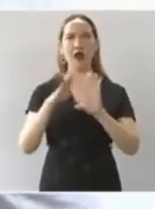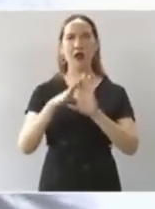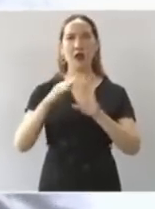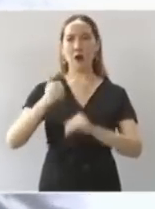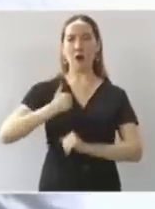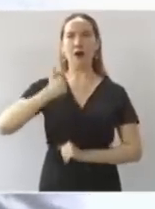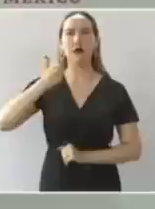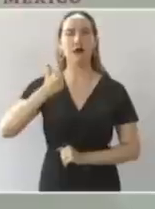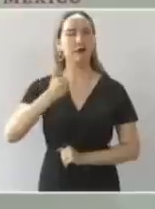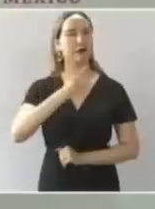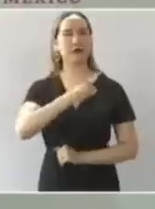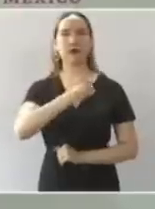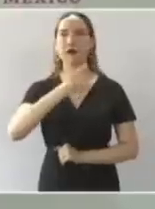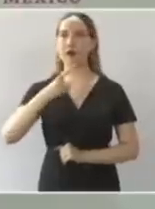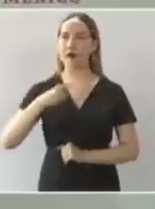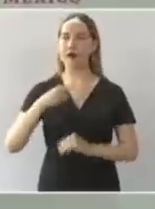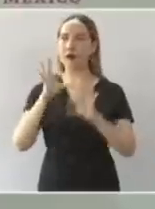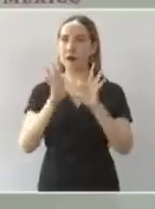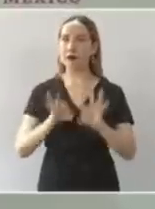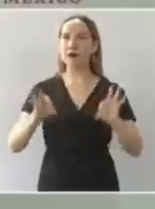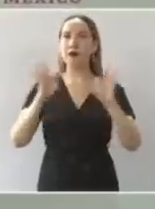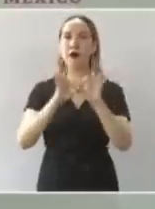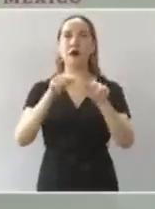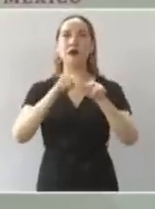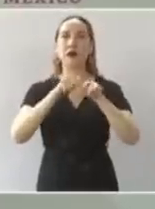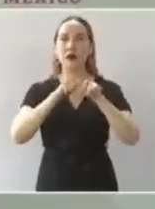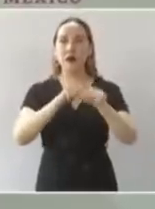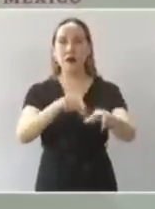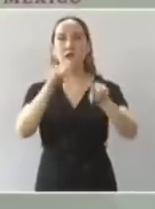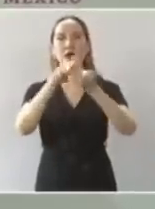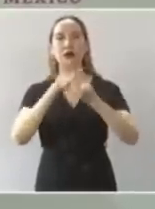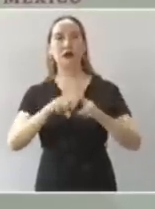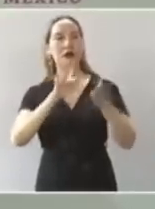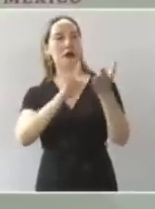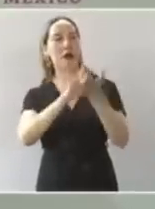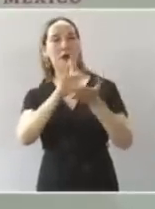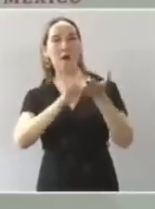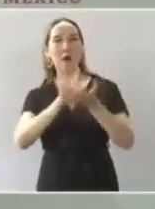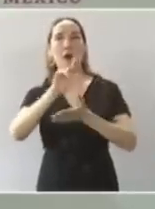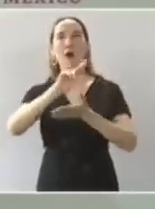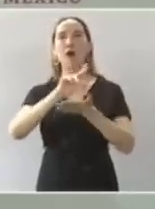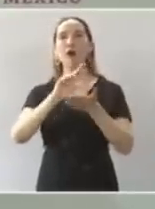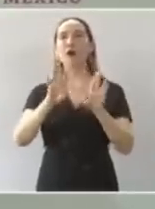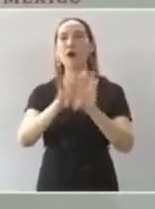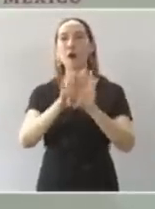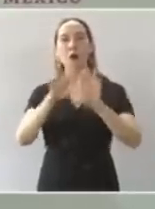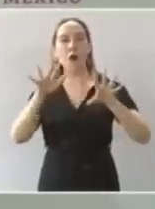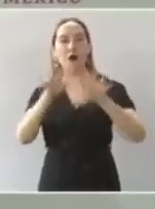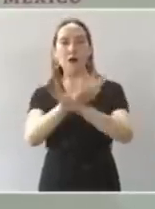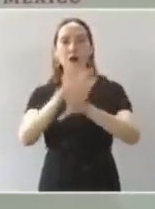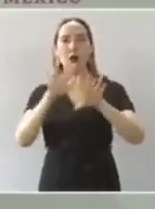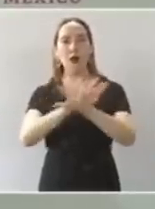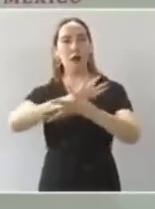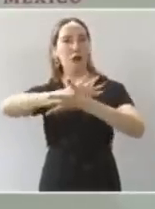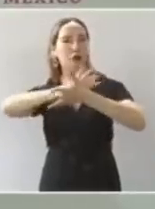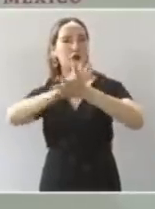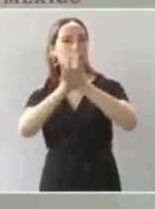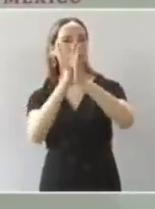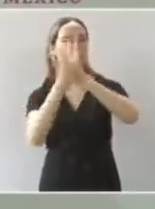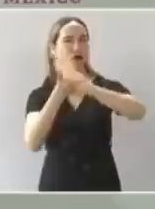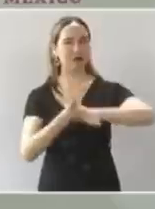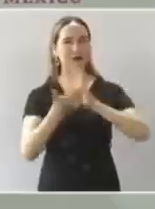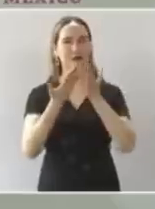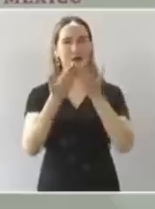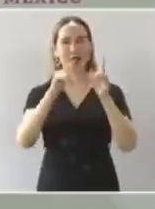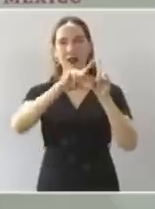continúe el programa de transformación de México, porque se inició